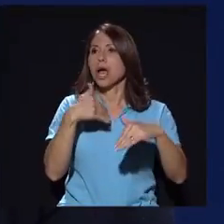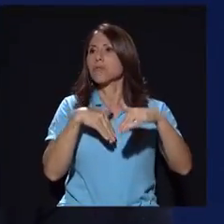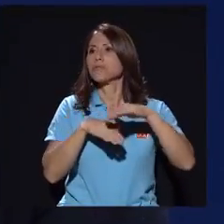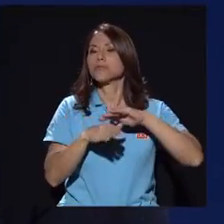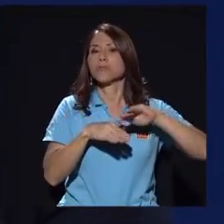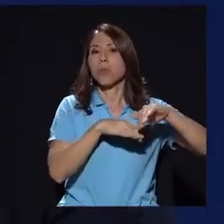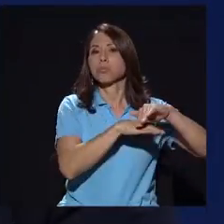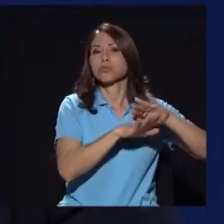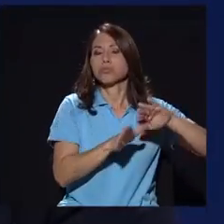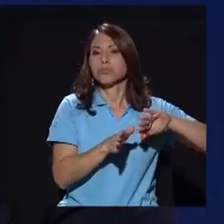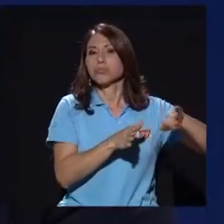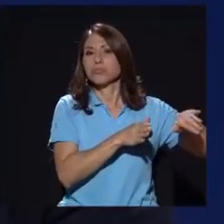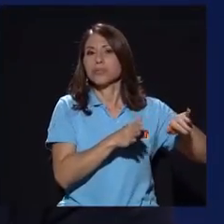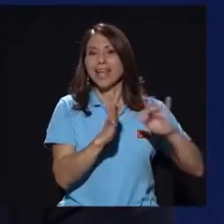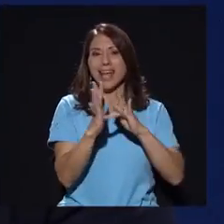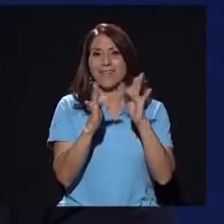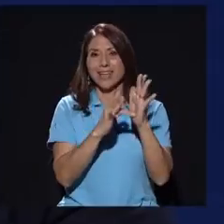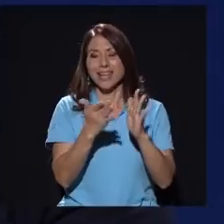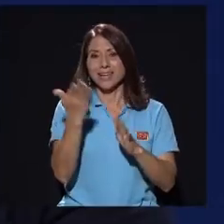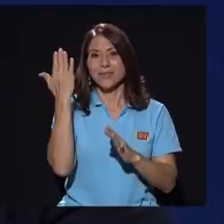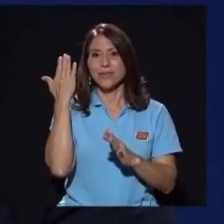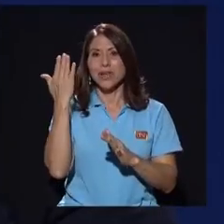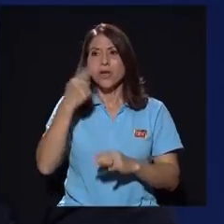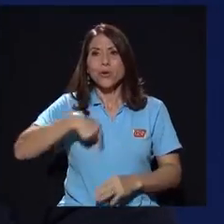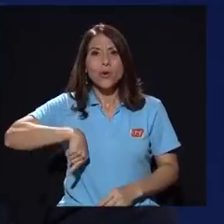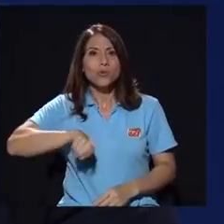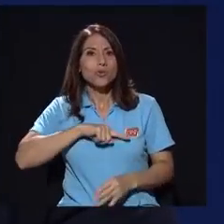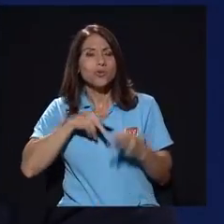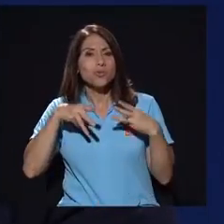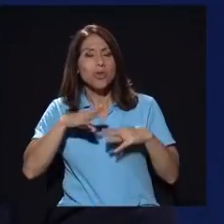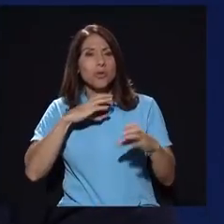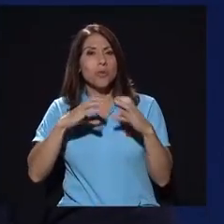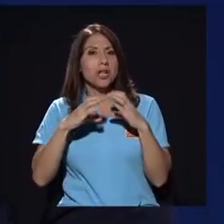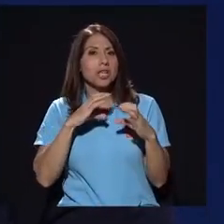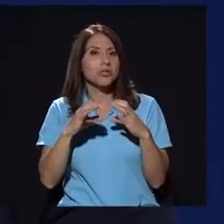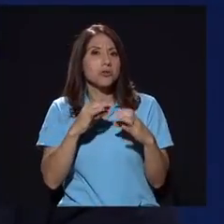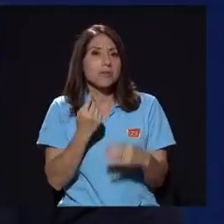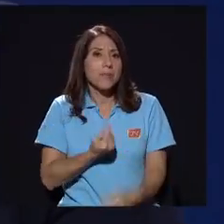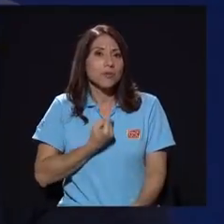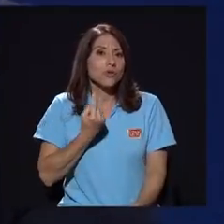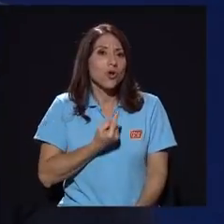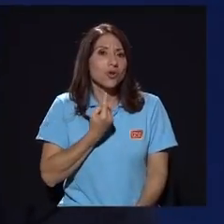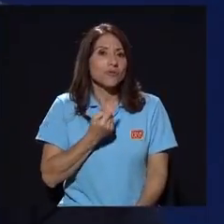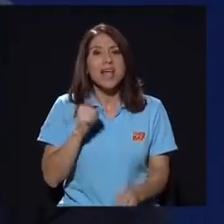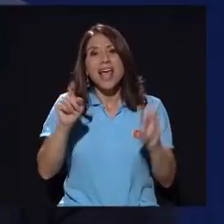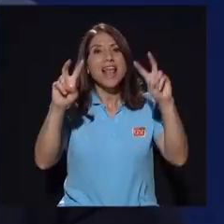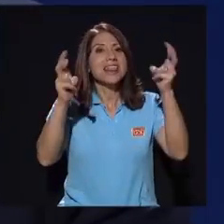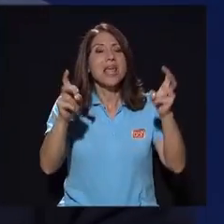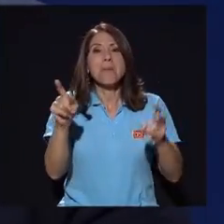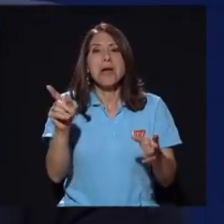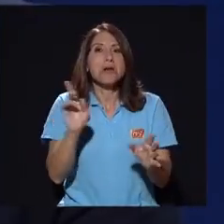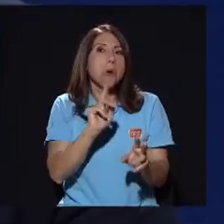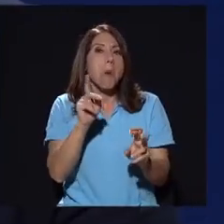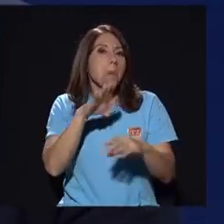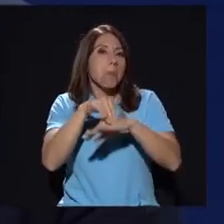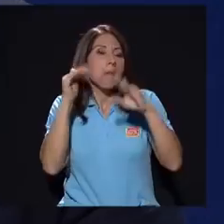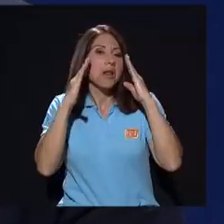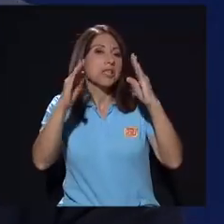estábamos solos como medio, digamos. El tema no era atractivo para ningún otro medio. Algunos colegas me han dicho, bueno, es que